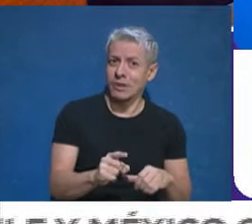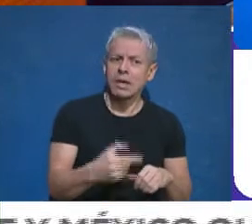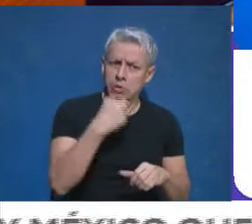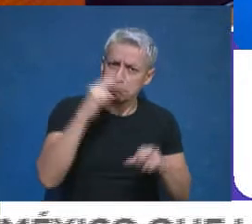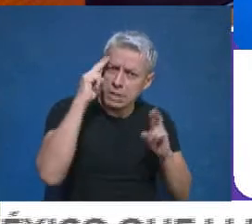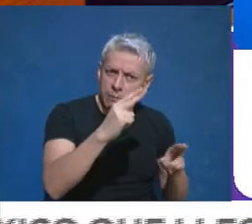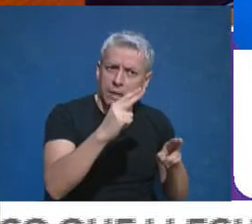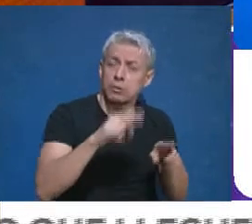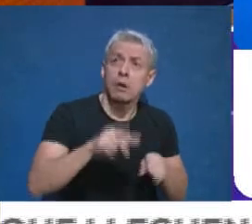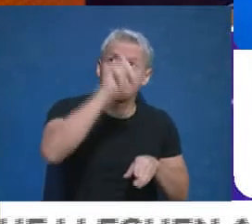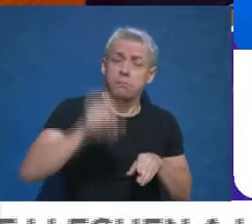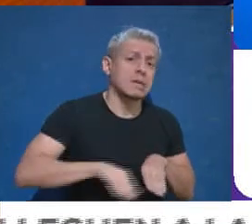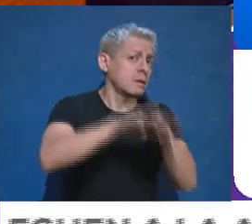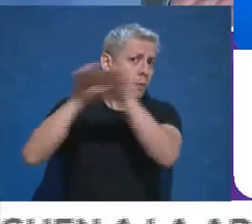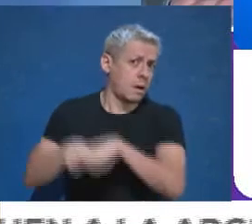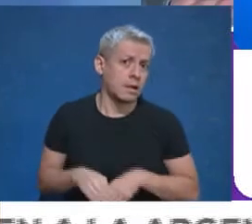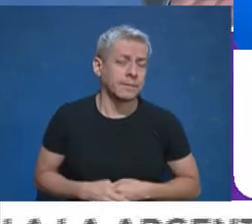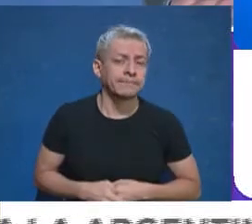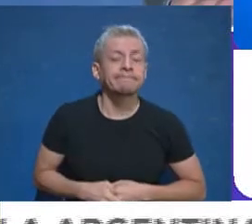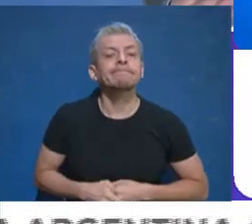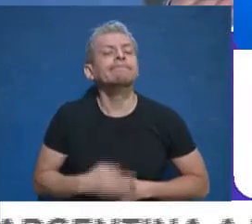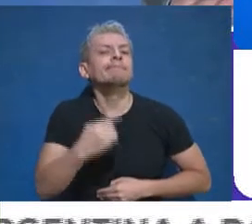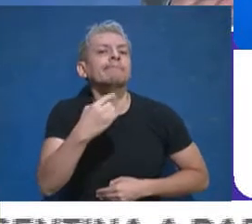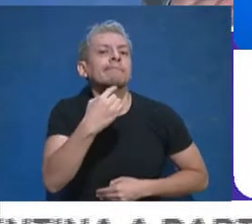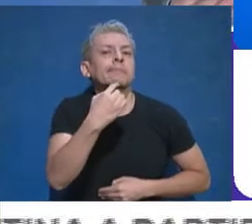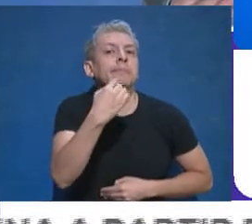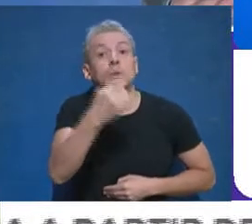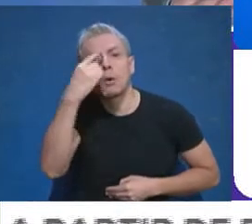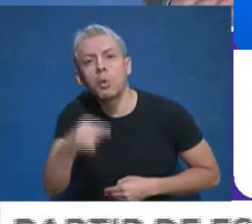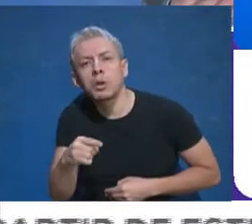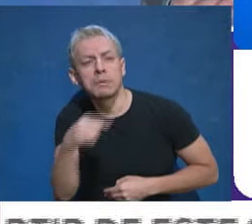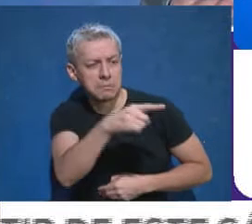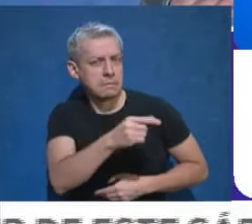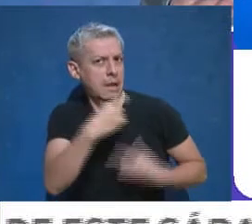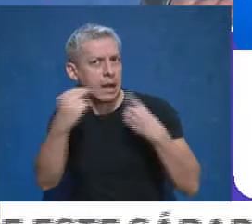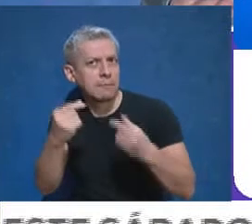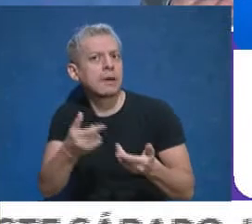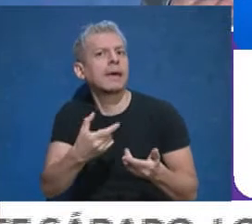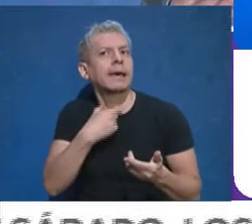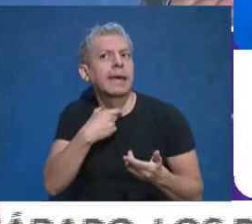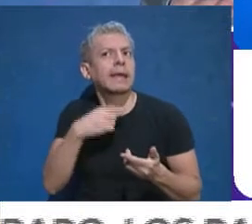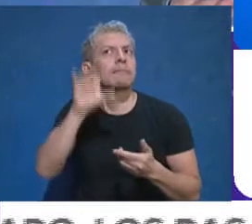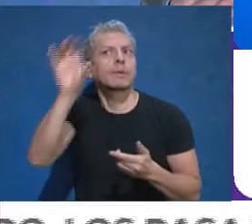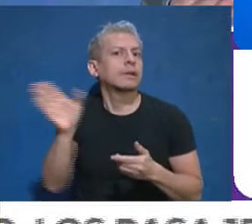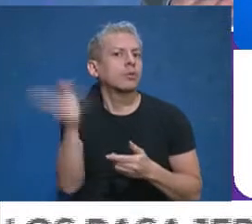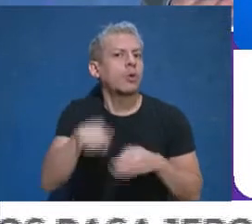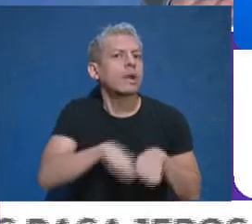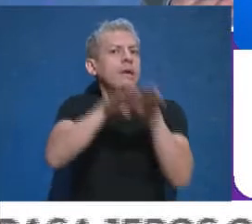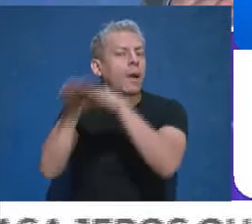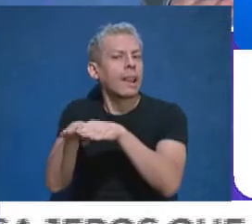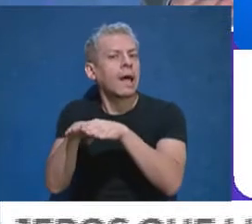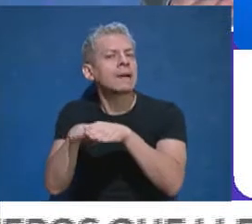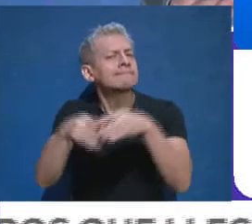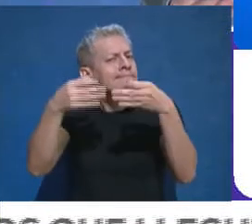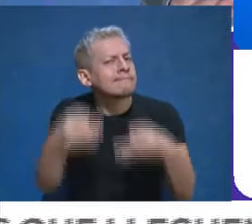principio de igualdad federal. Bien, y por último, teniendo en cuenta este reclamo de igualdad, concretamente, ¿hacia dónde va a